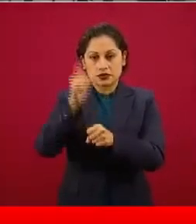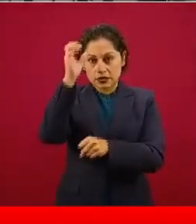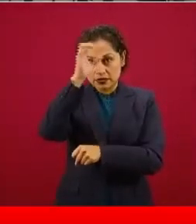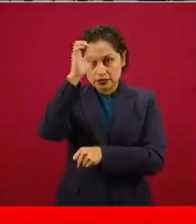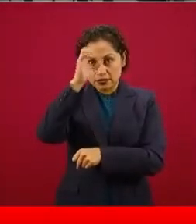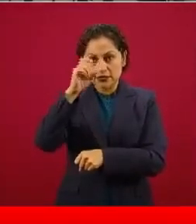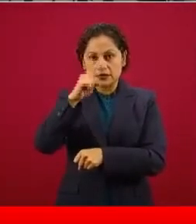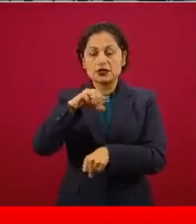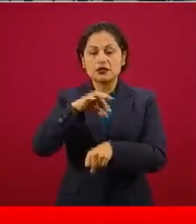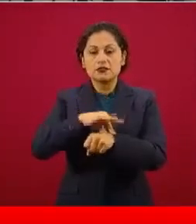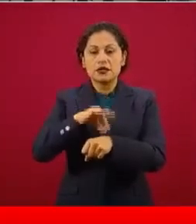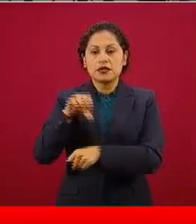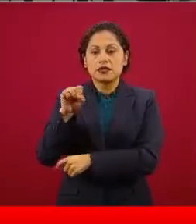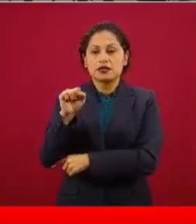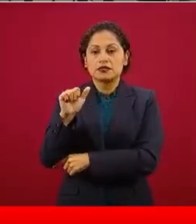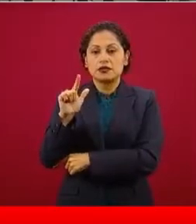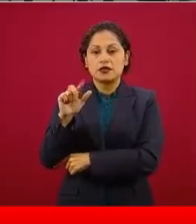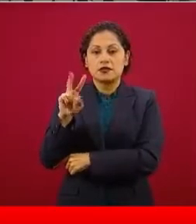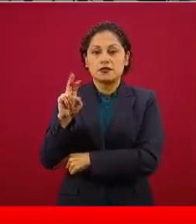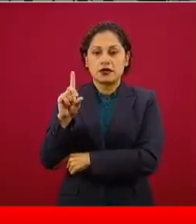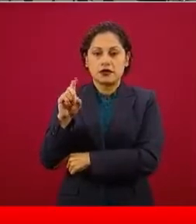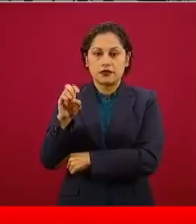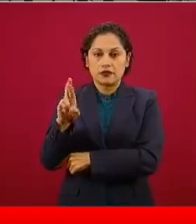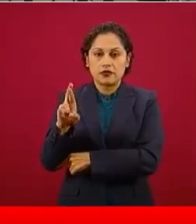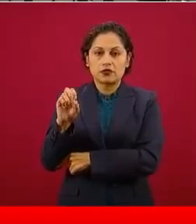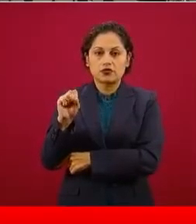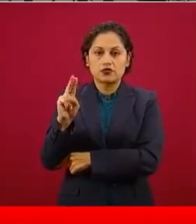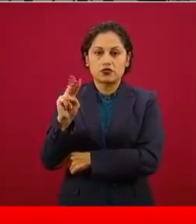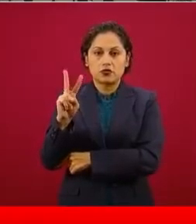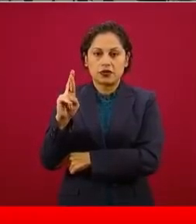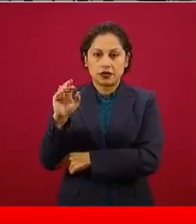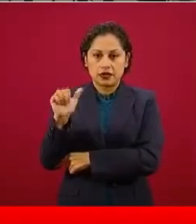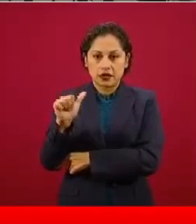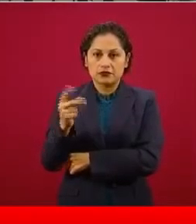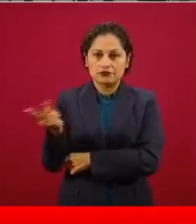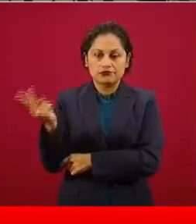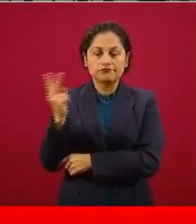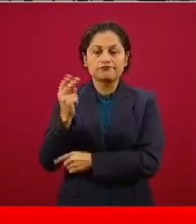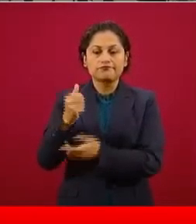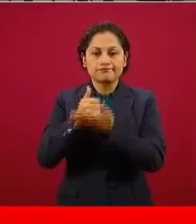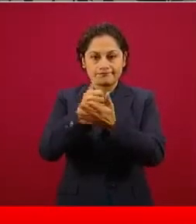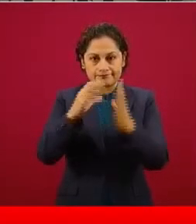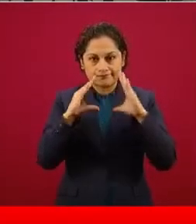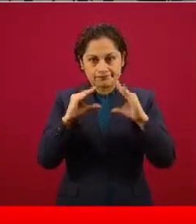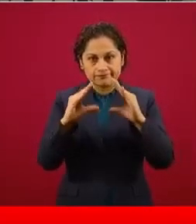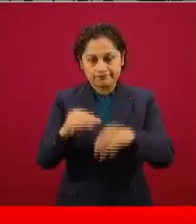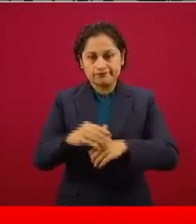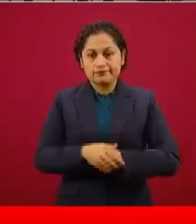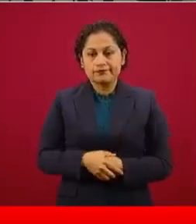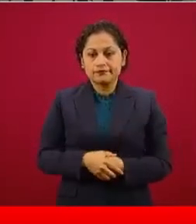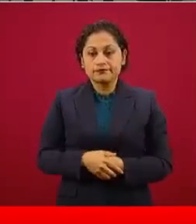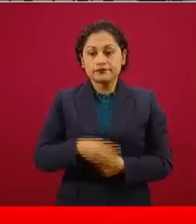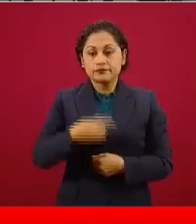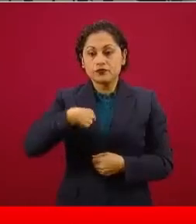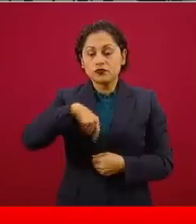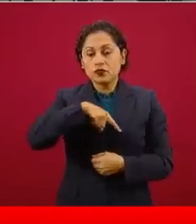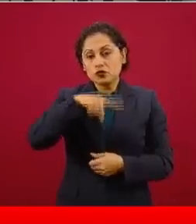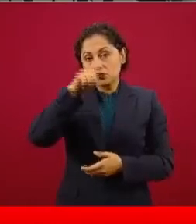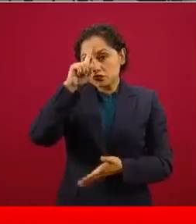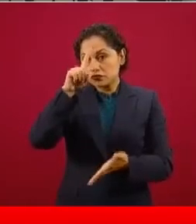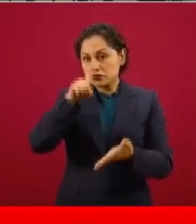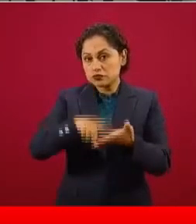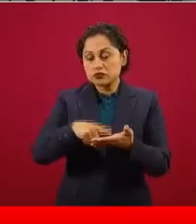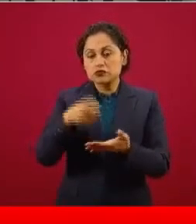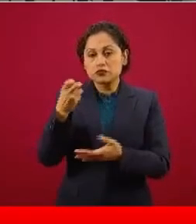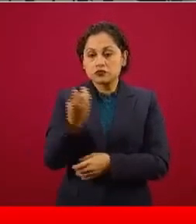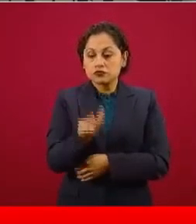Salvador Subirá. Siguiente, por favor. Esto son, creemos que es la mejor manera de continuar llamando a